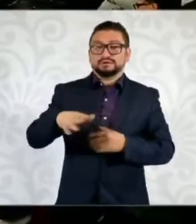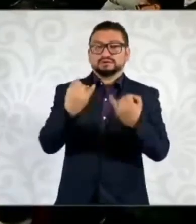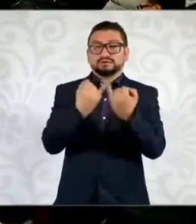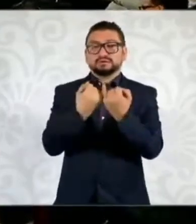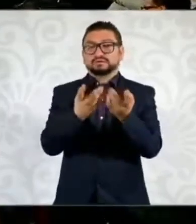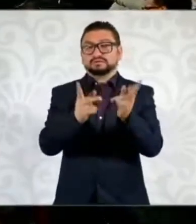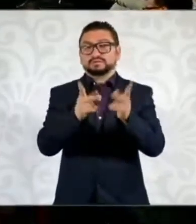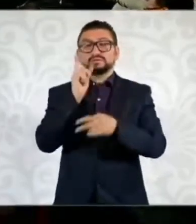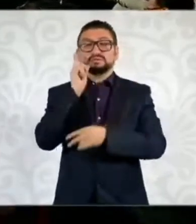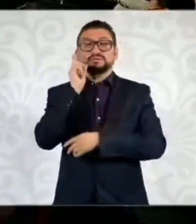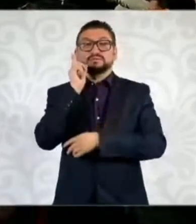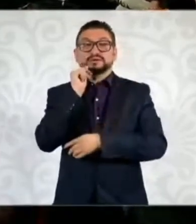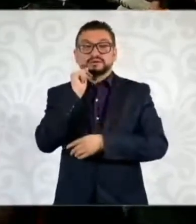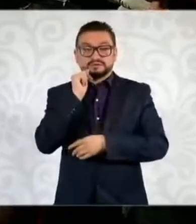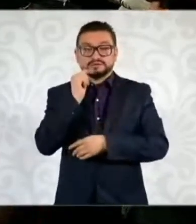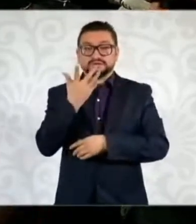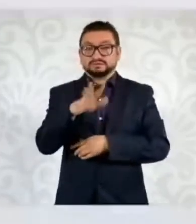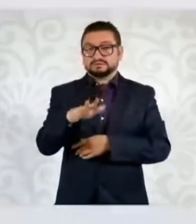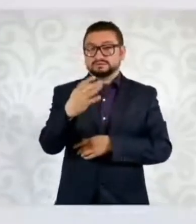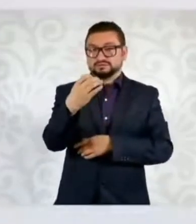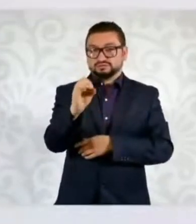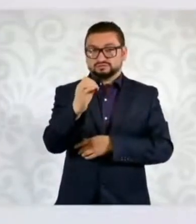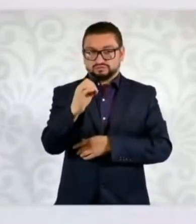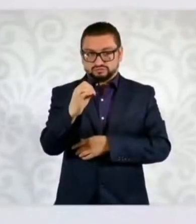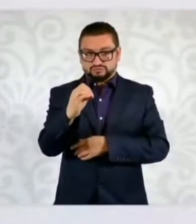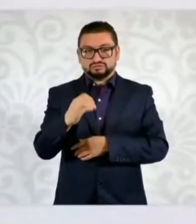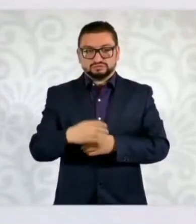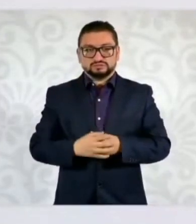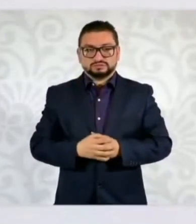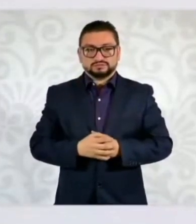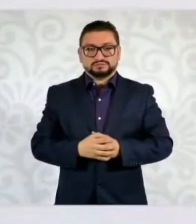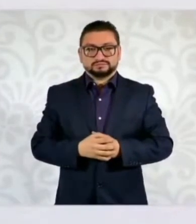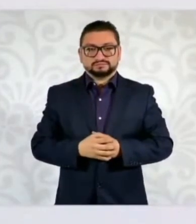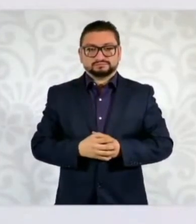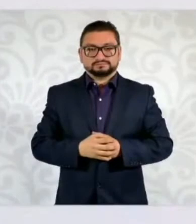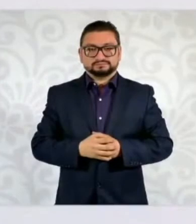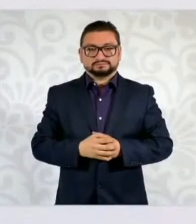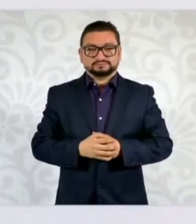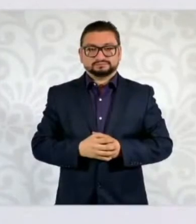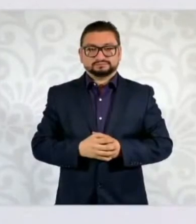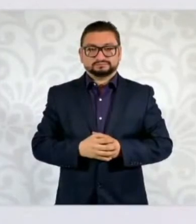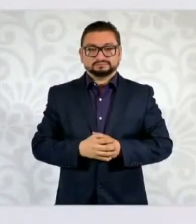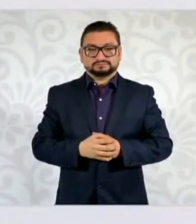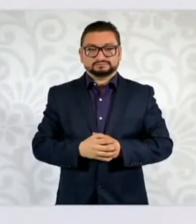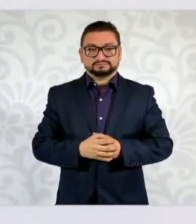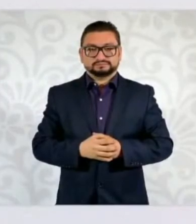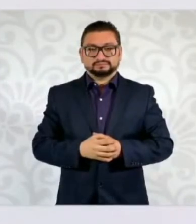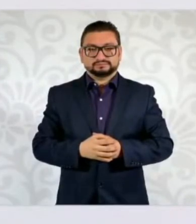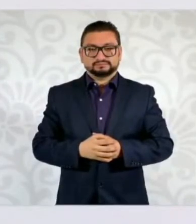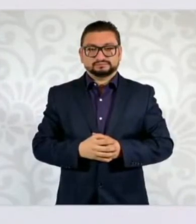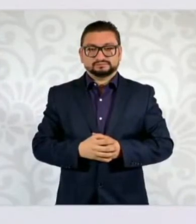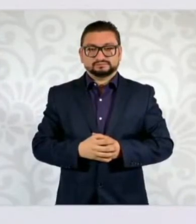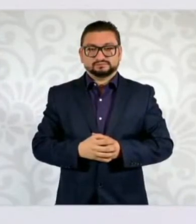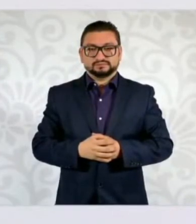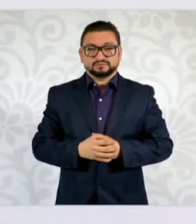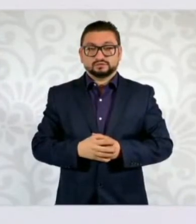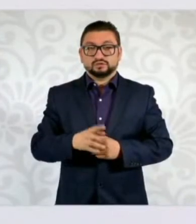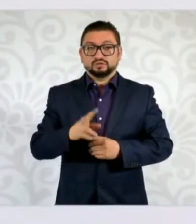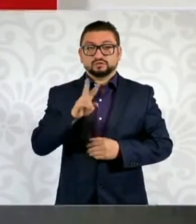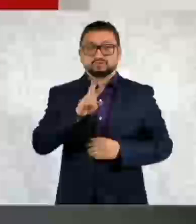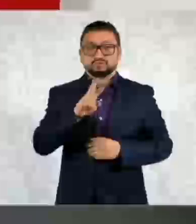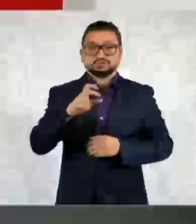Platico, mañana 10 de octubre es el 200